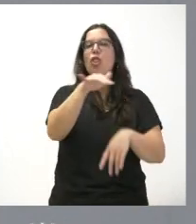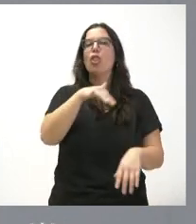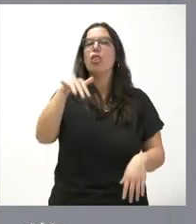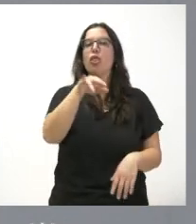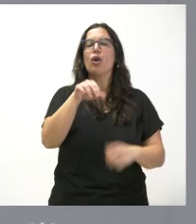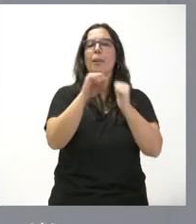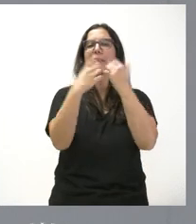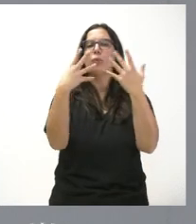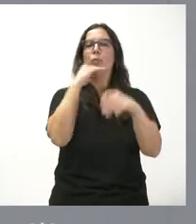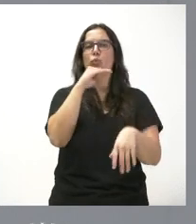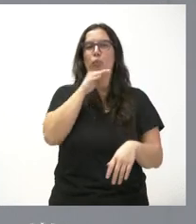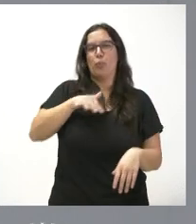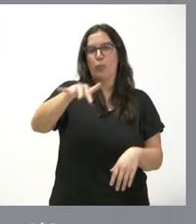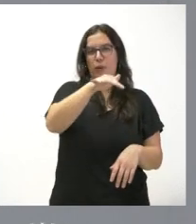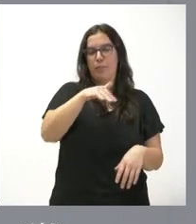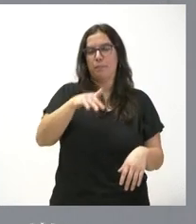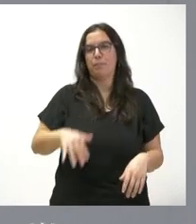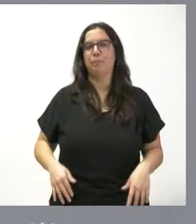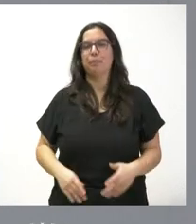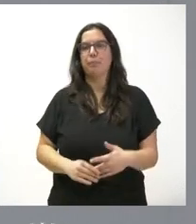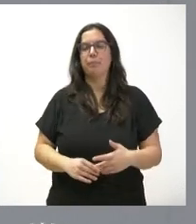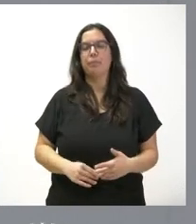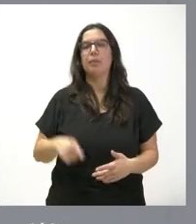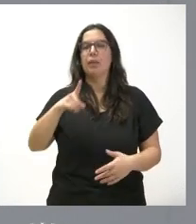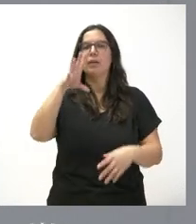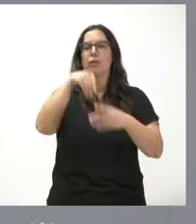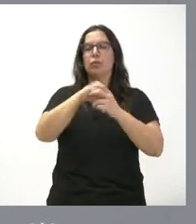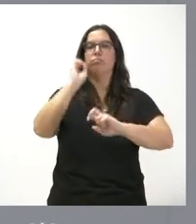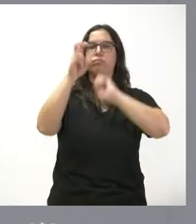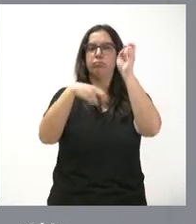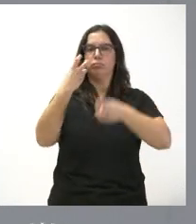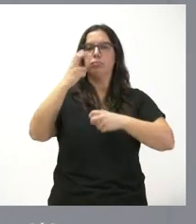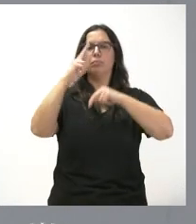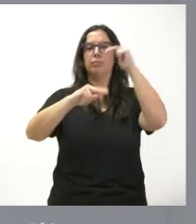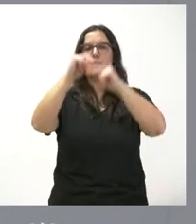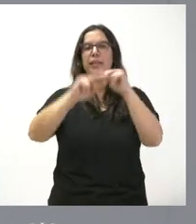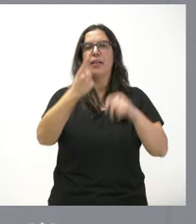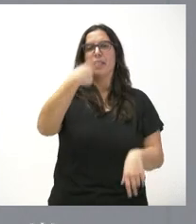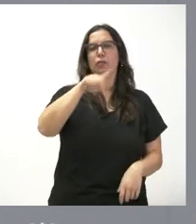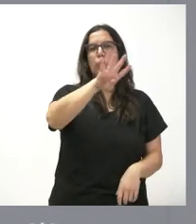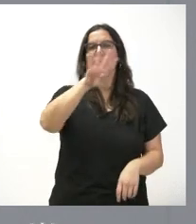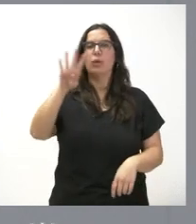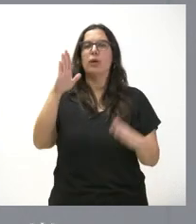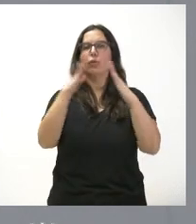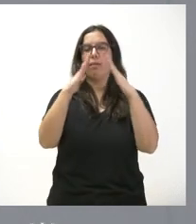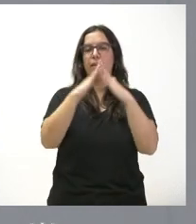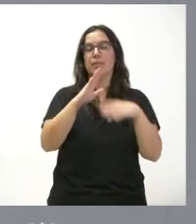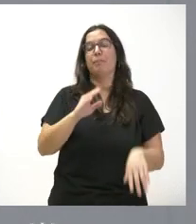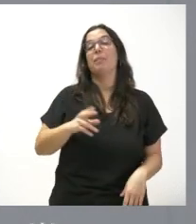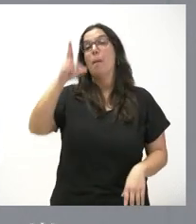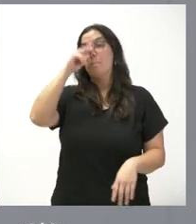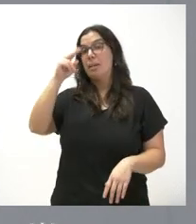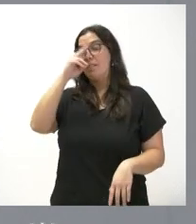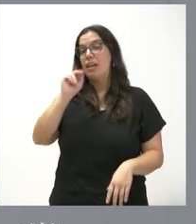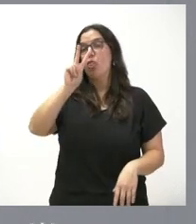29 de octubre. Incluye la rehabilitación de 144 viviendas. En el caso de Peñafiel, 2